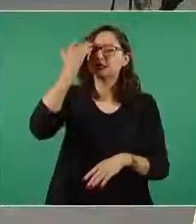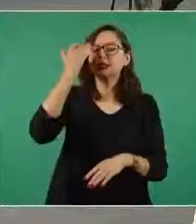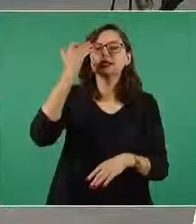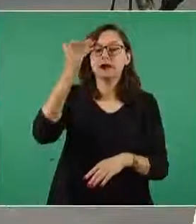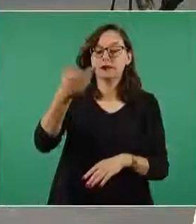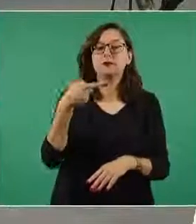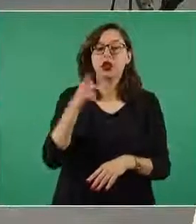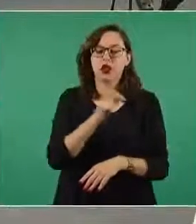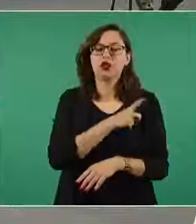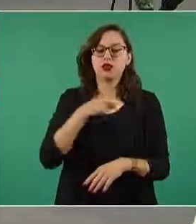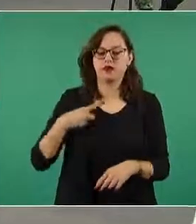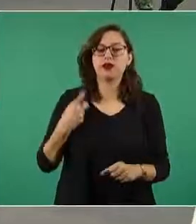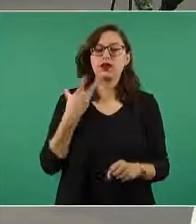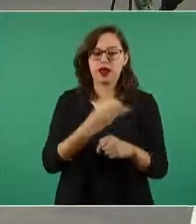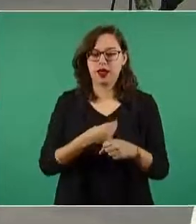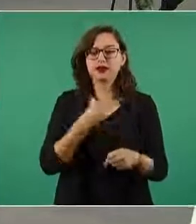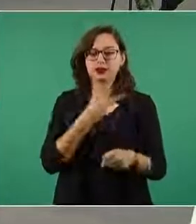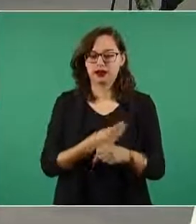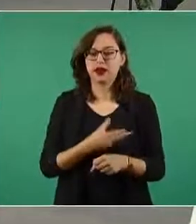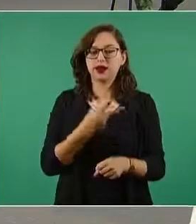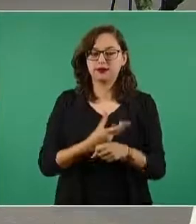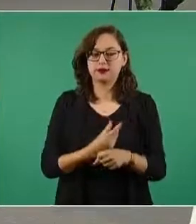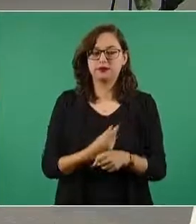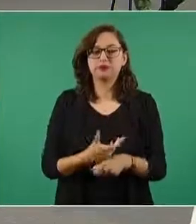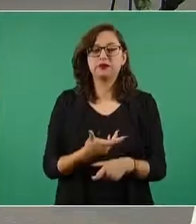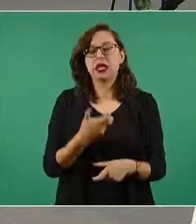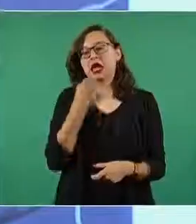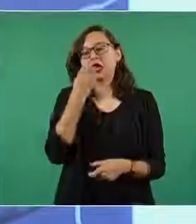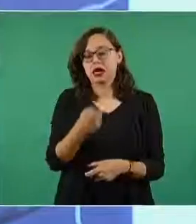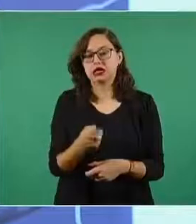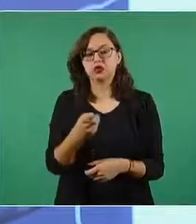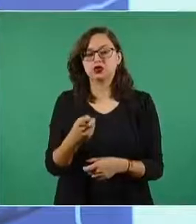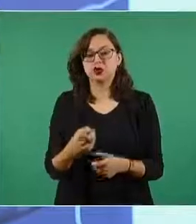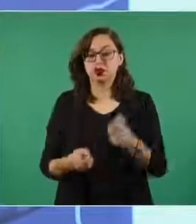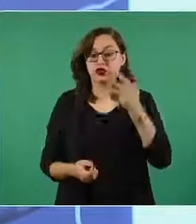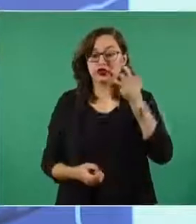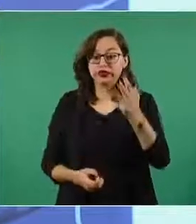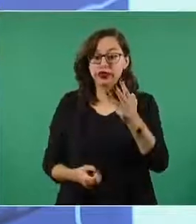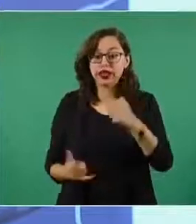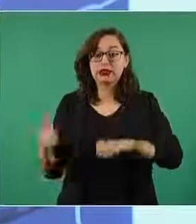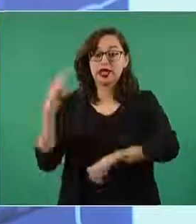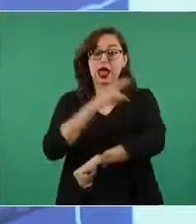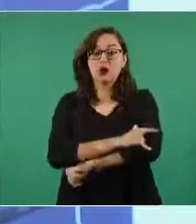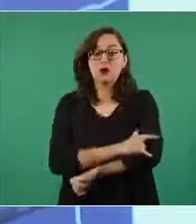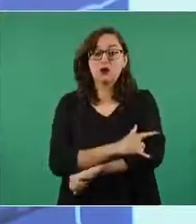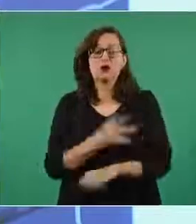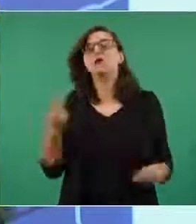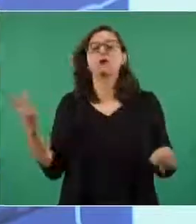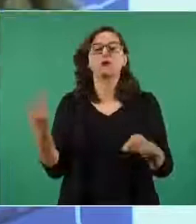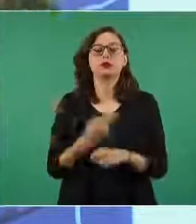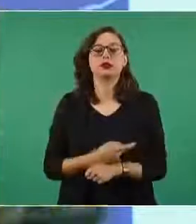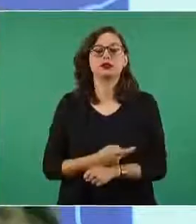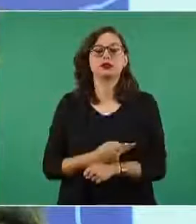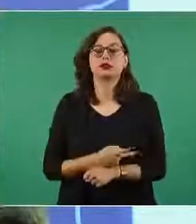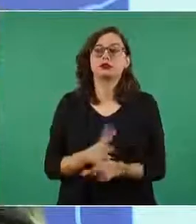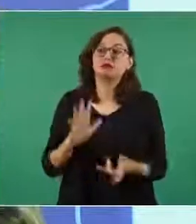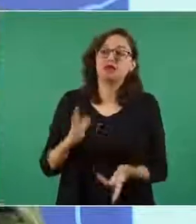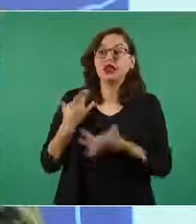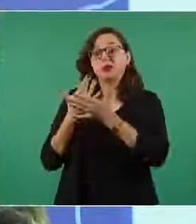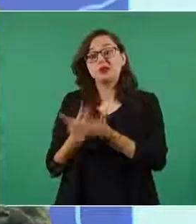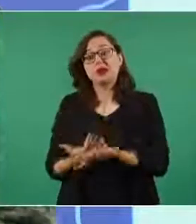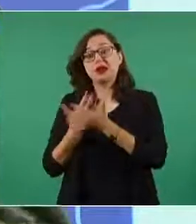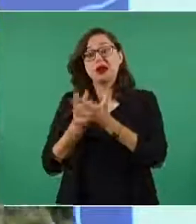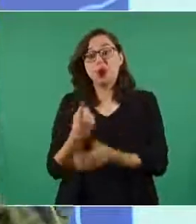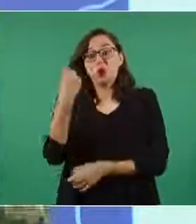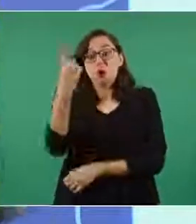interior de la ciudad pero garantiza garantiza eso y tres aeropuertos garantizan que ya no haya retardos como en un solo